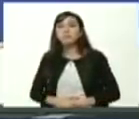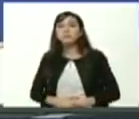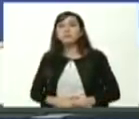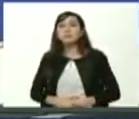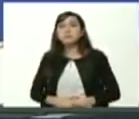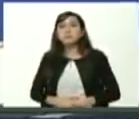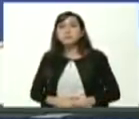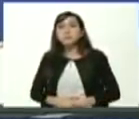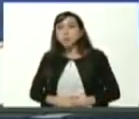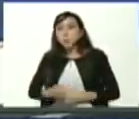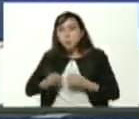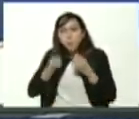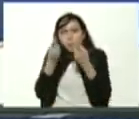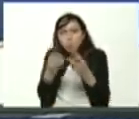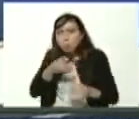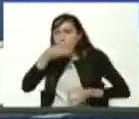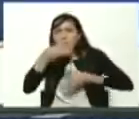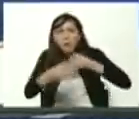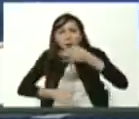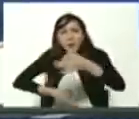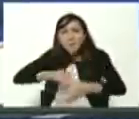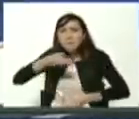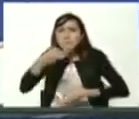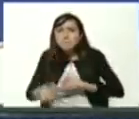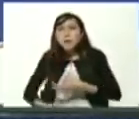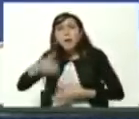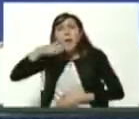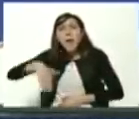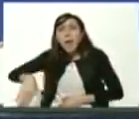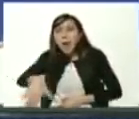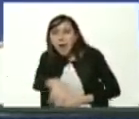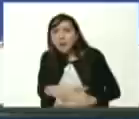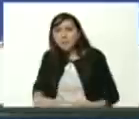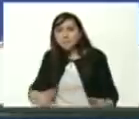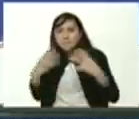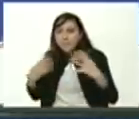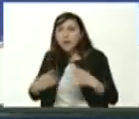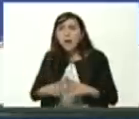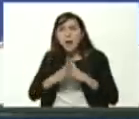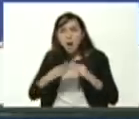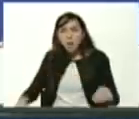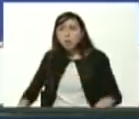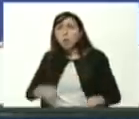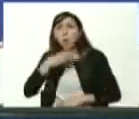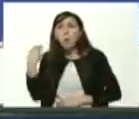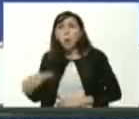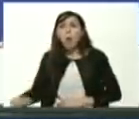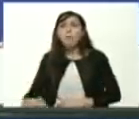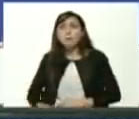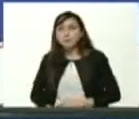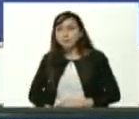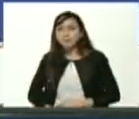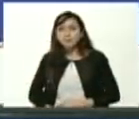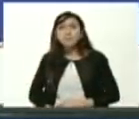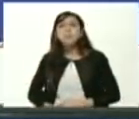nos le explicara al país a los jóvenes que nos están viendo por Instagram